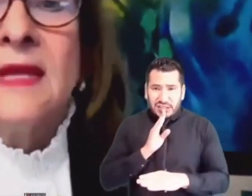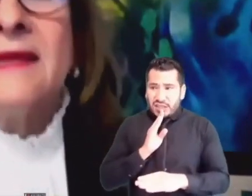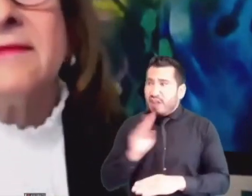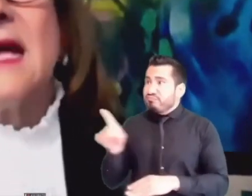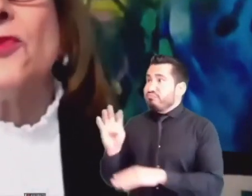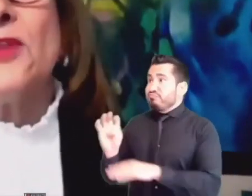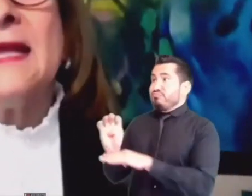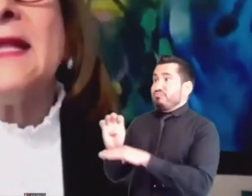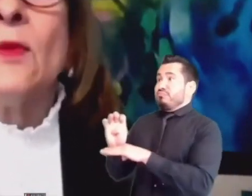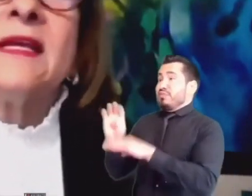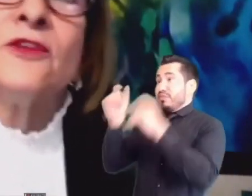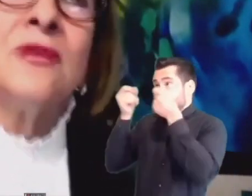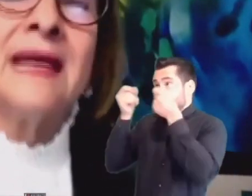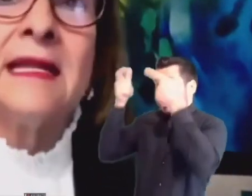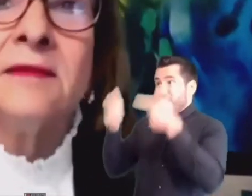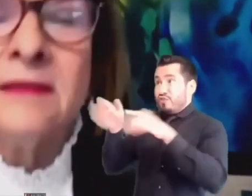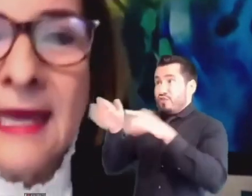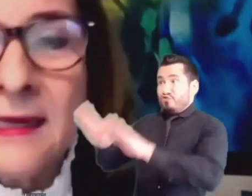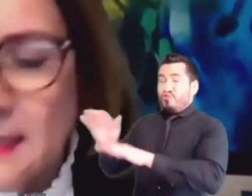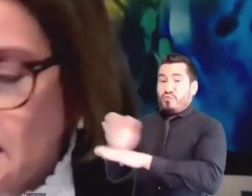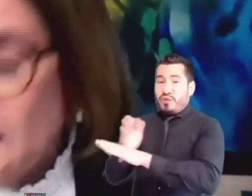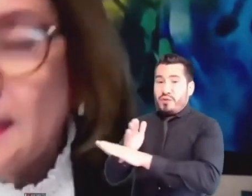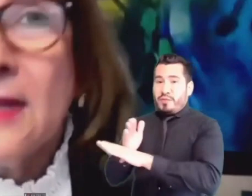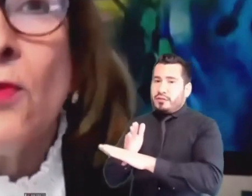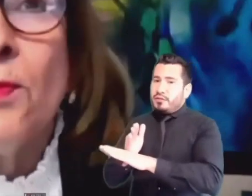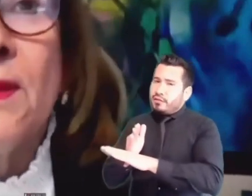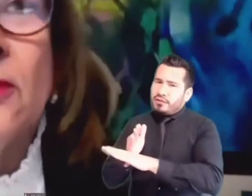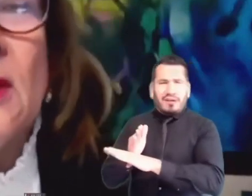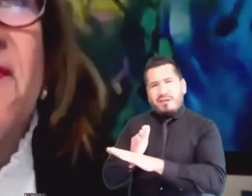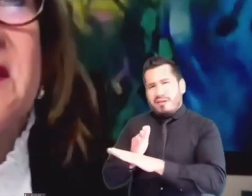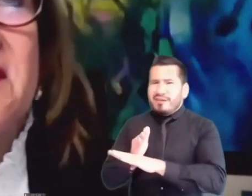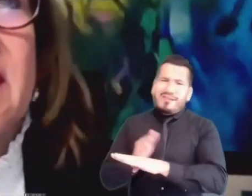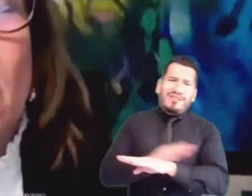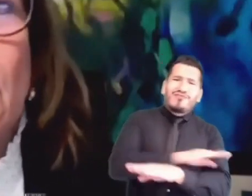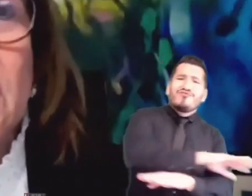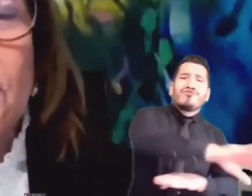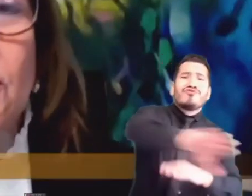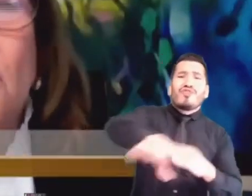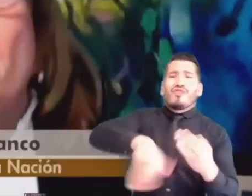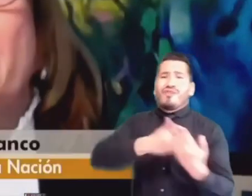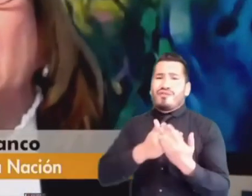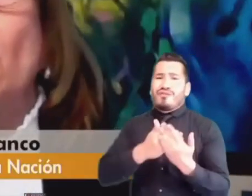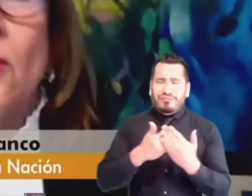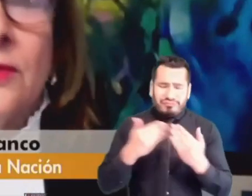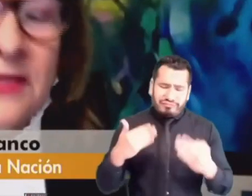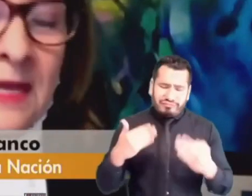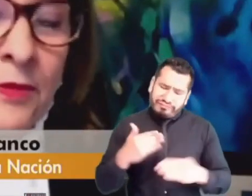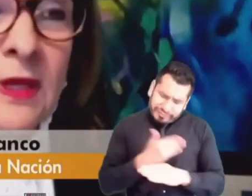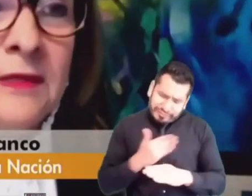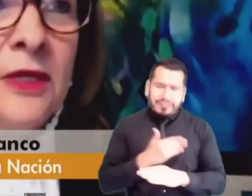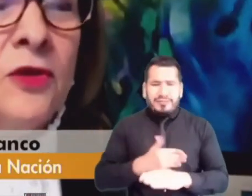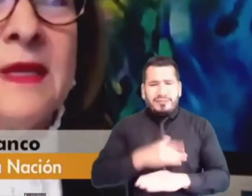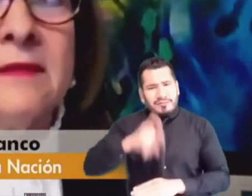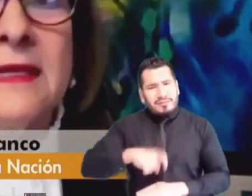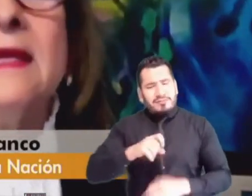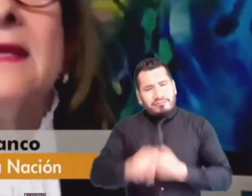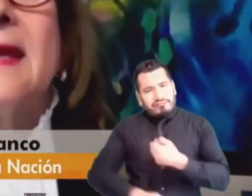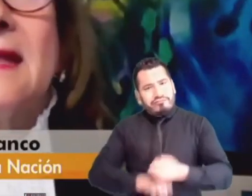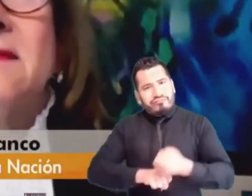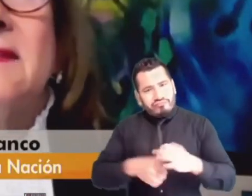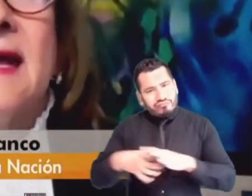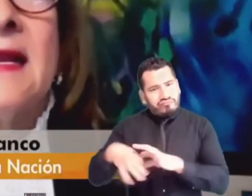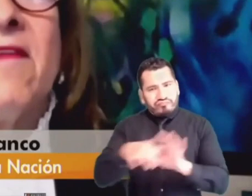el Estado tiene la obligación de garantizarle el cumplimiento y la efectividad de los derechos para, como lo decíamos anteriormente,